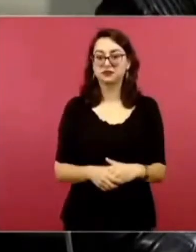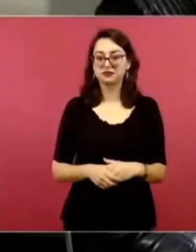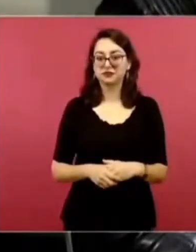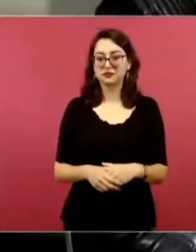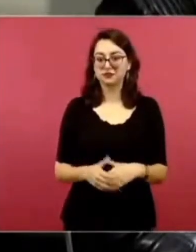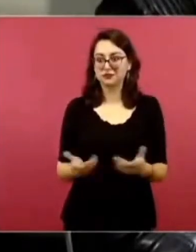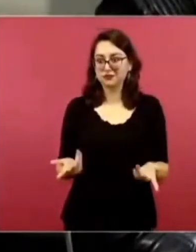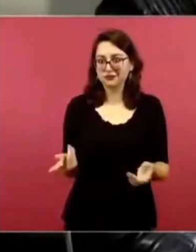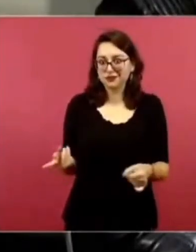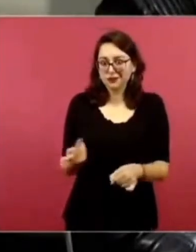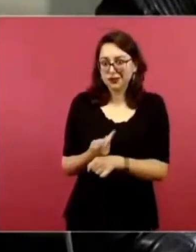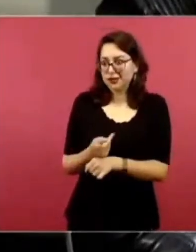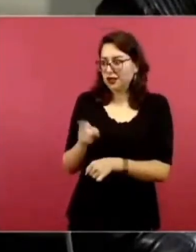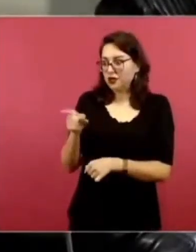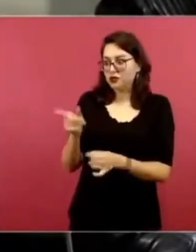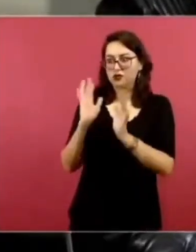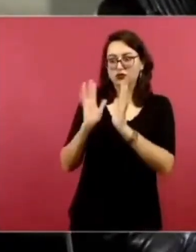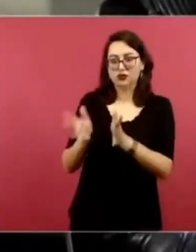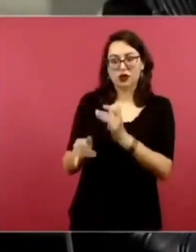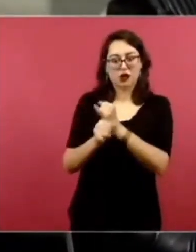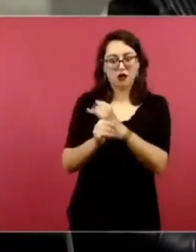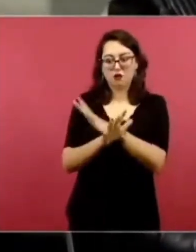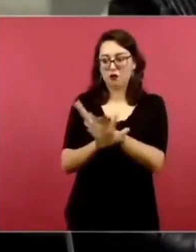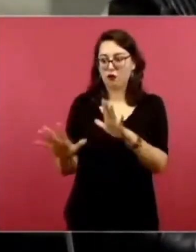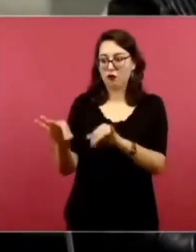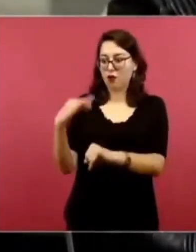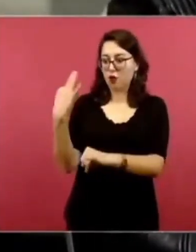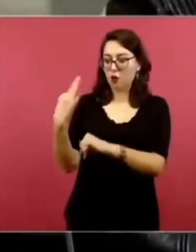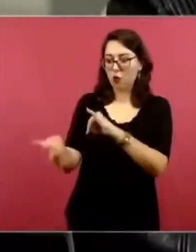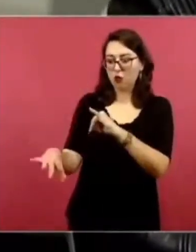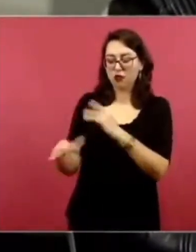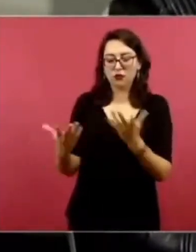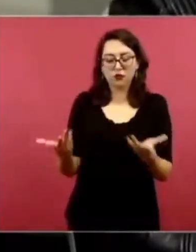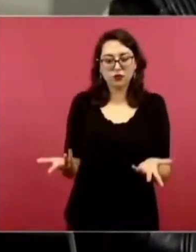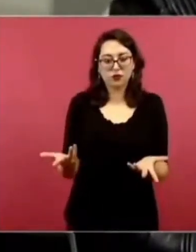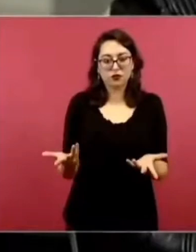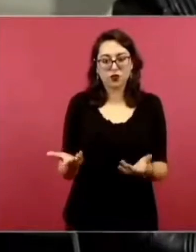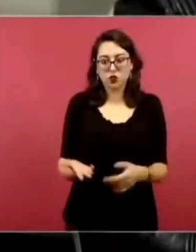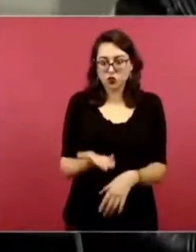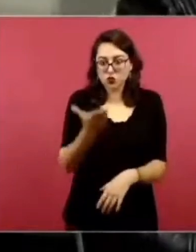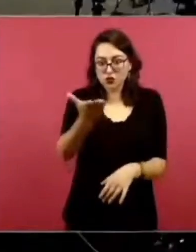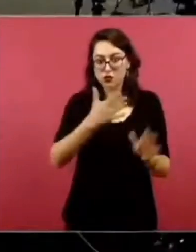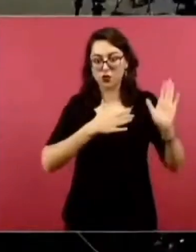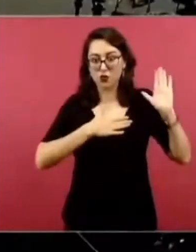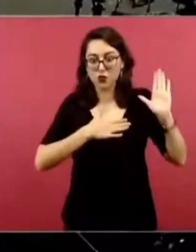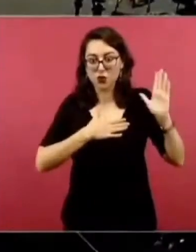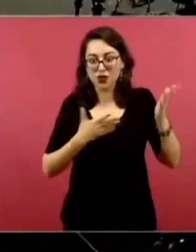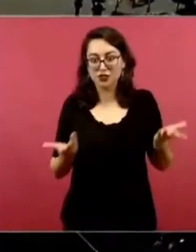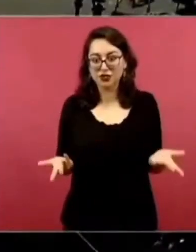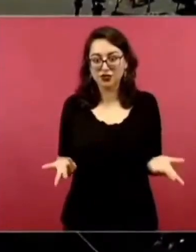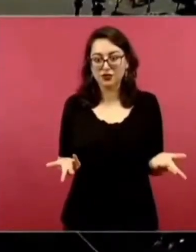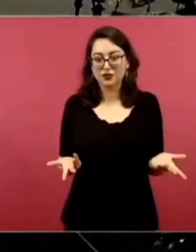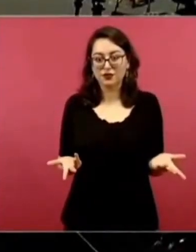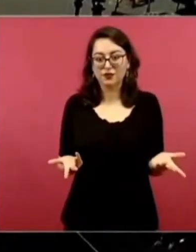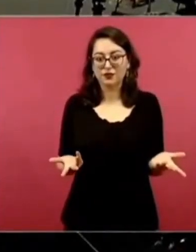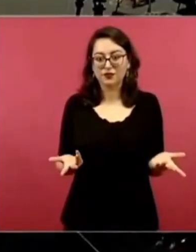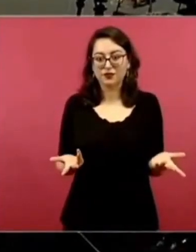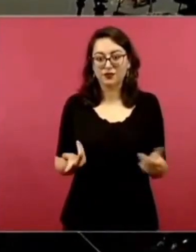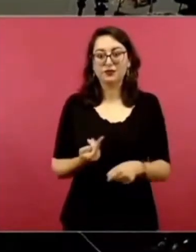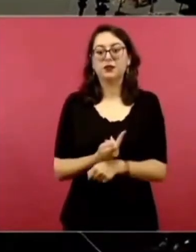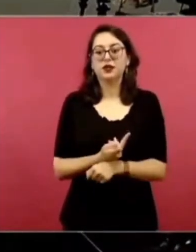informe y básicamente esta fue una promesa de campaña de usted, resolver el tema del caso Ayotzinapa. Inicio, por favor. Vamos